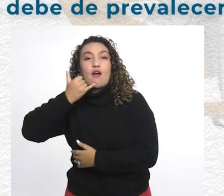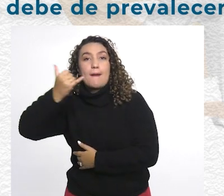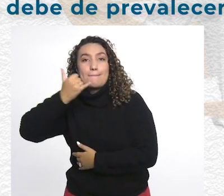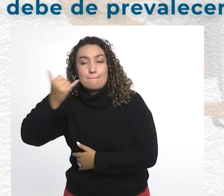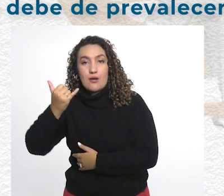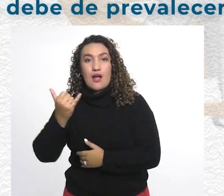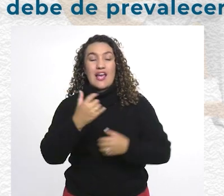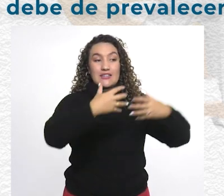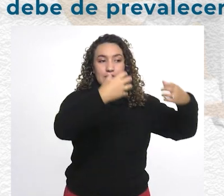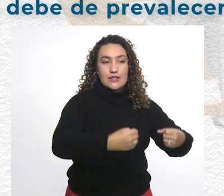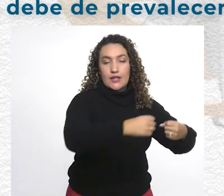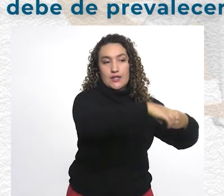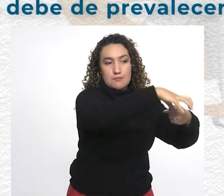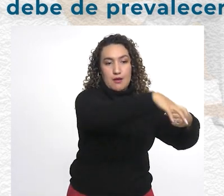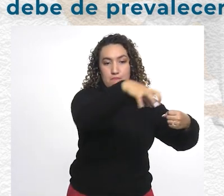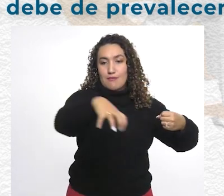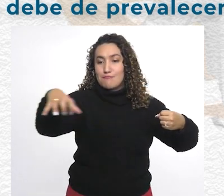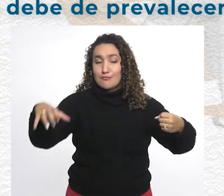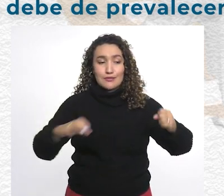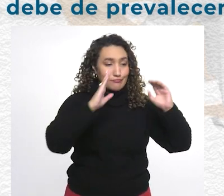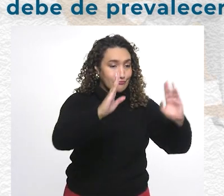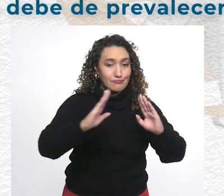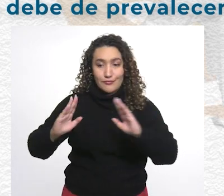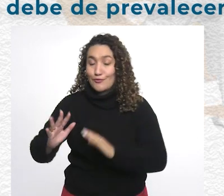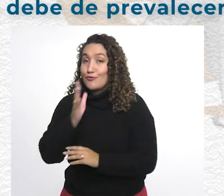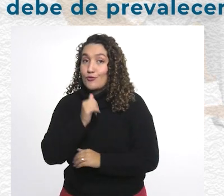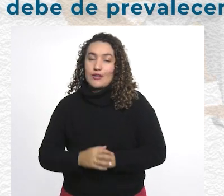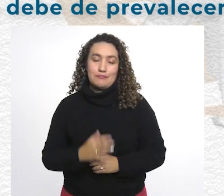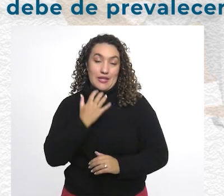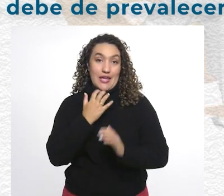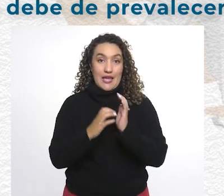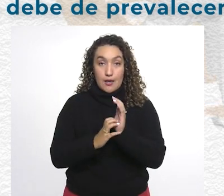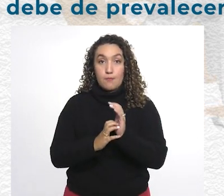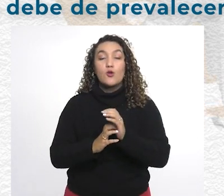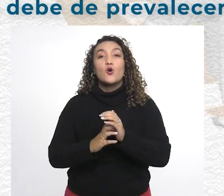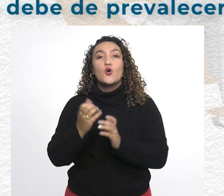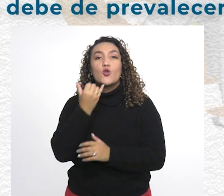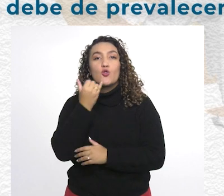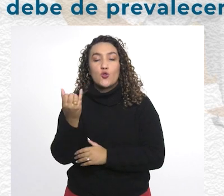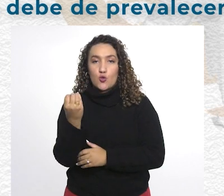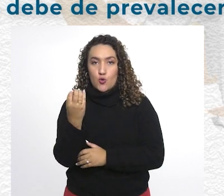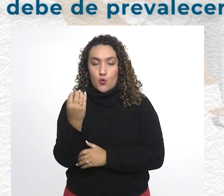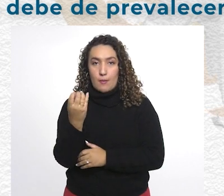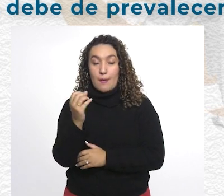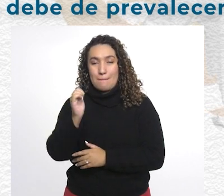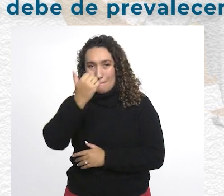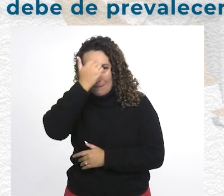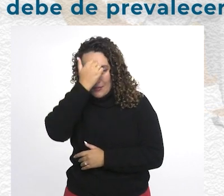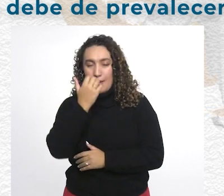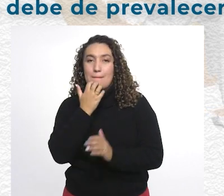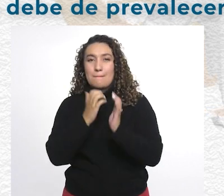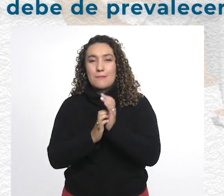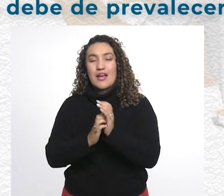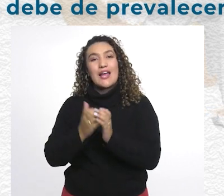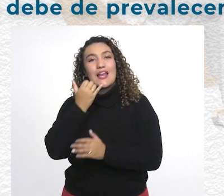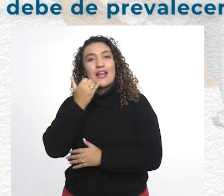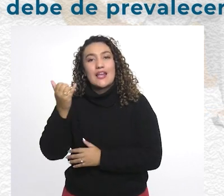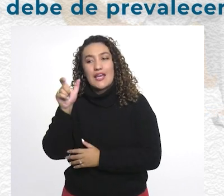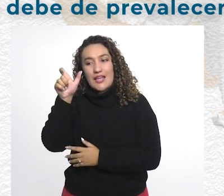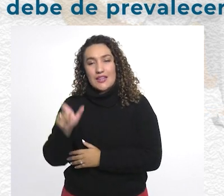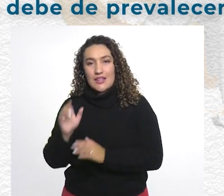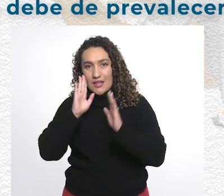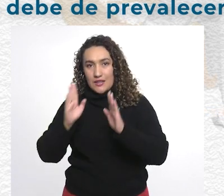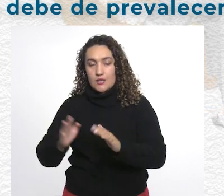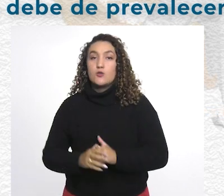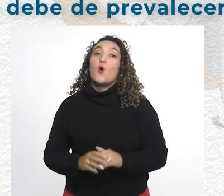Ejemplo de ello son las líneas que posee la página principal de la universidad, como la línea de atención al cliente o números de registro y control